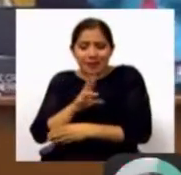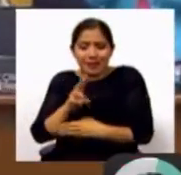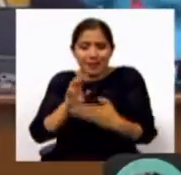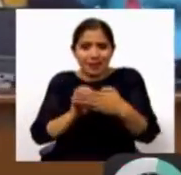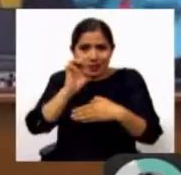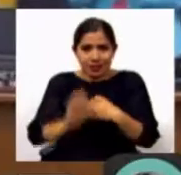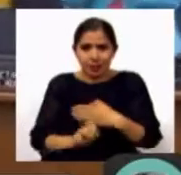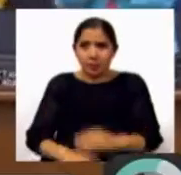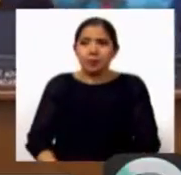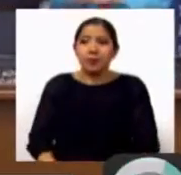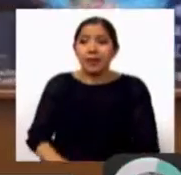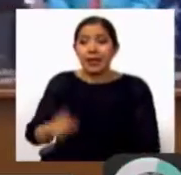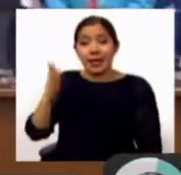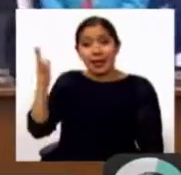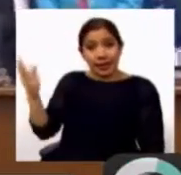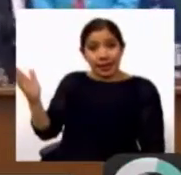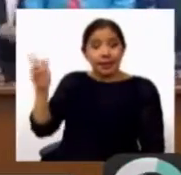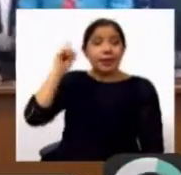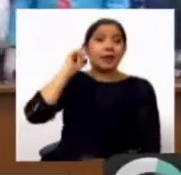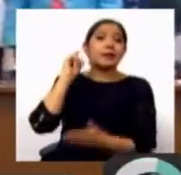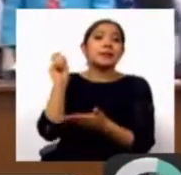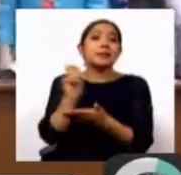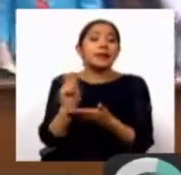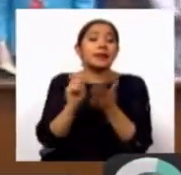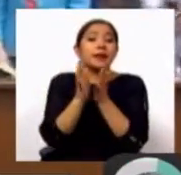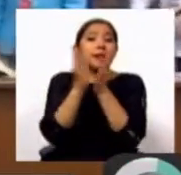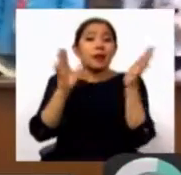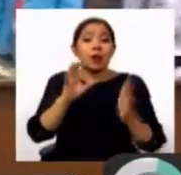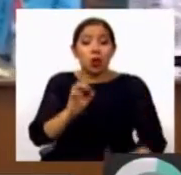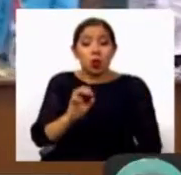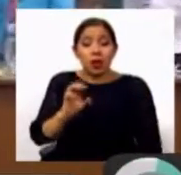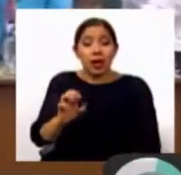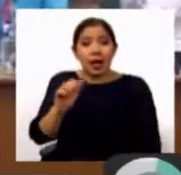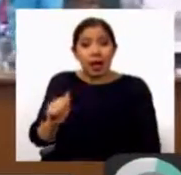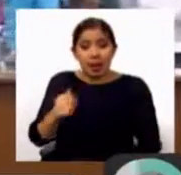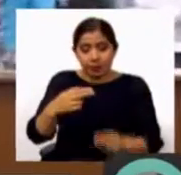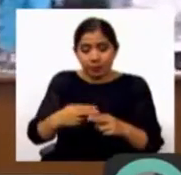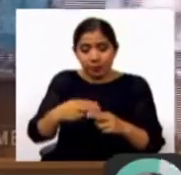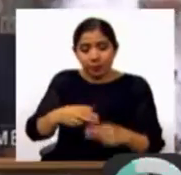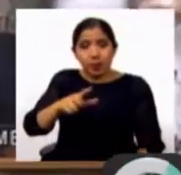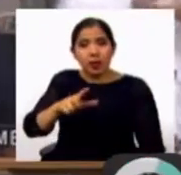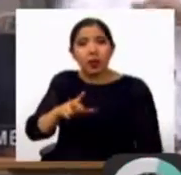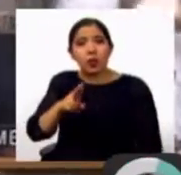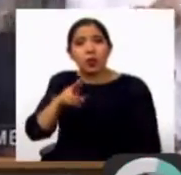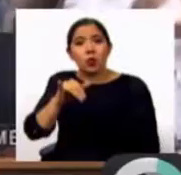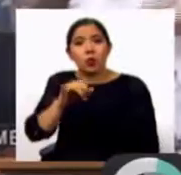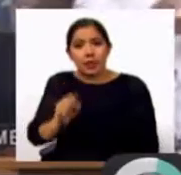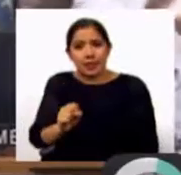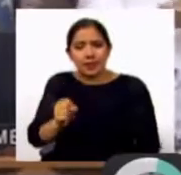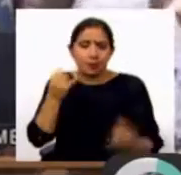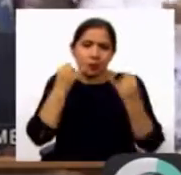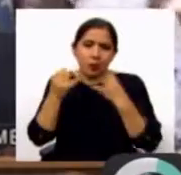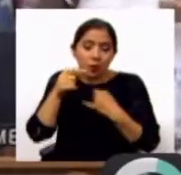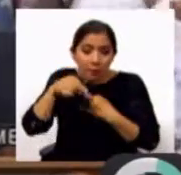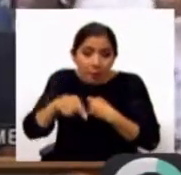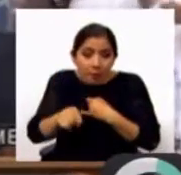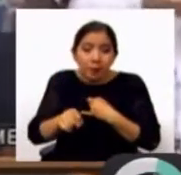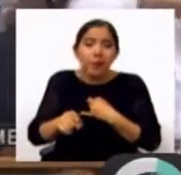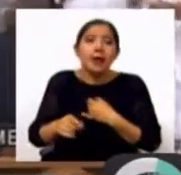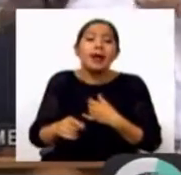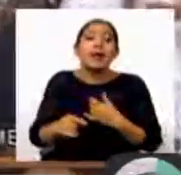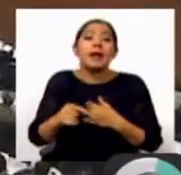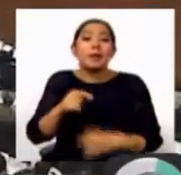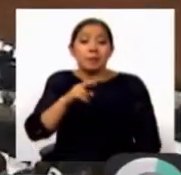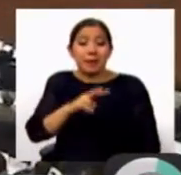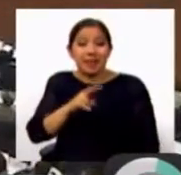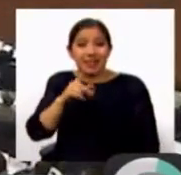El Secretario General de la Organización de Estados Americanos, Luis Almagro, informó este martes el envío de una misión de observadores para las